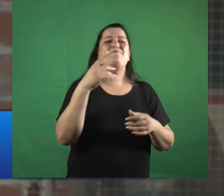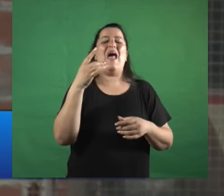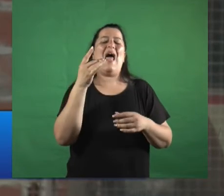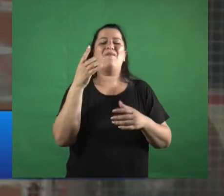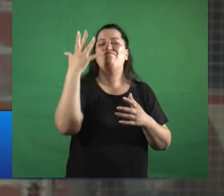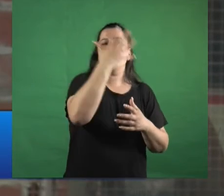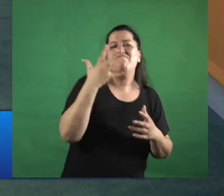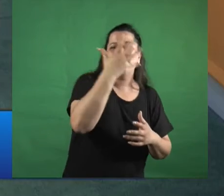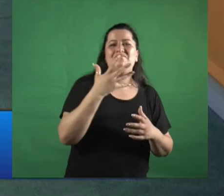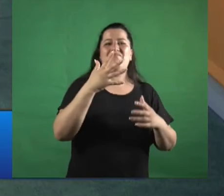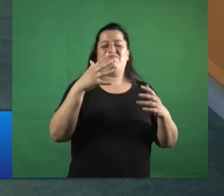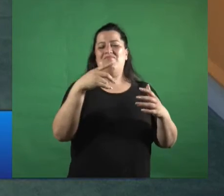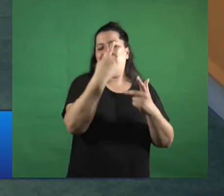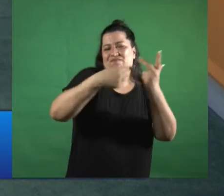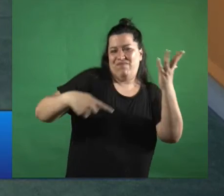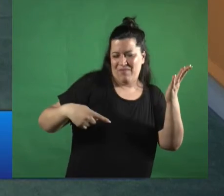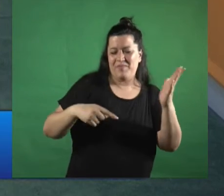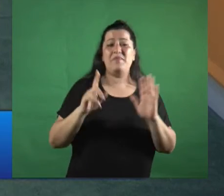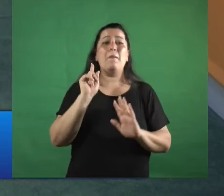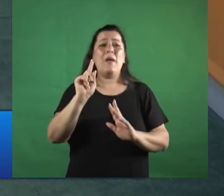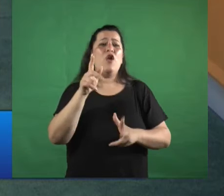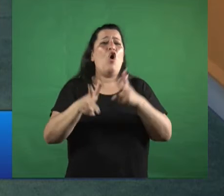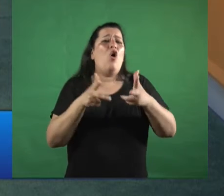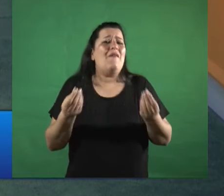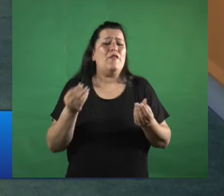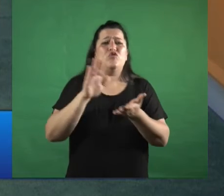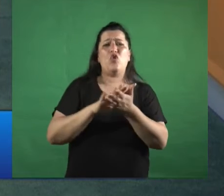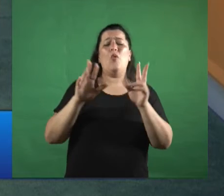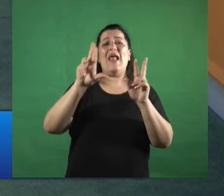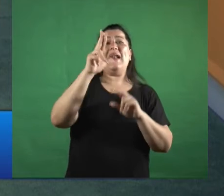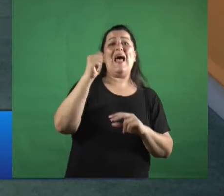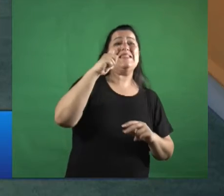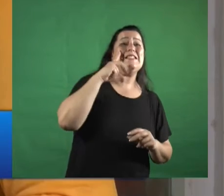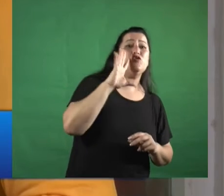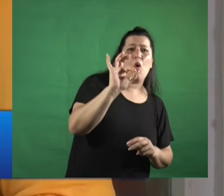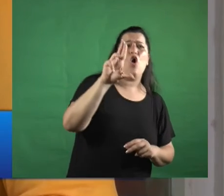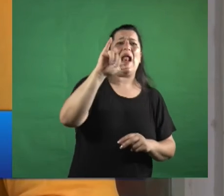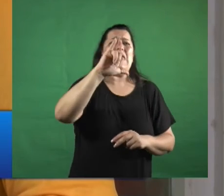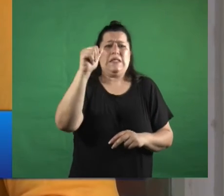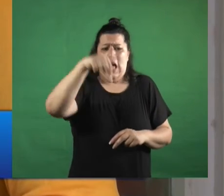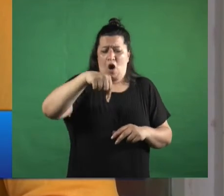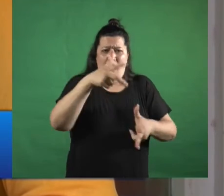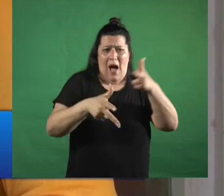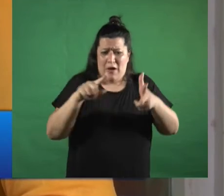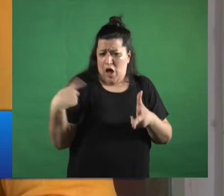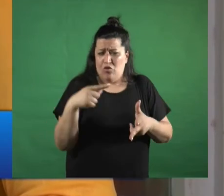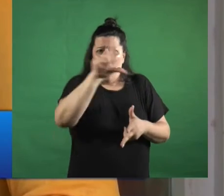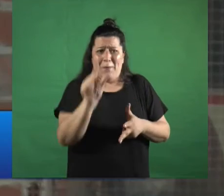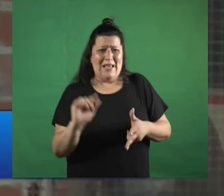blancas claro el cruce de todos los lados y que hacemos hablando de racismo y raza en un país donde somos todos blancos no,